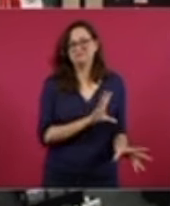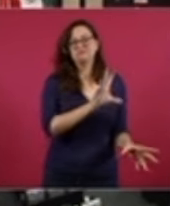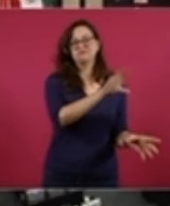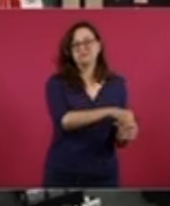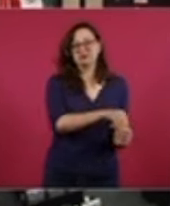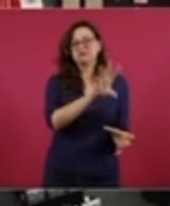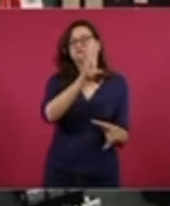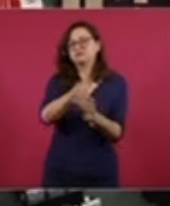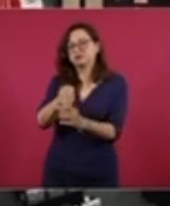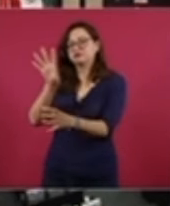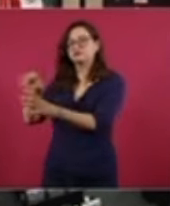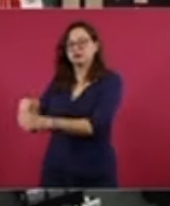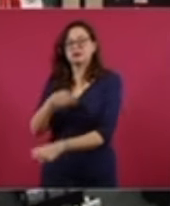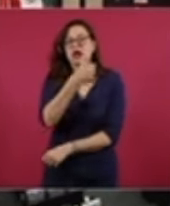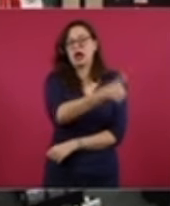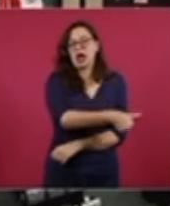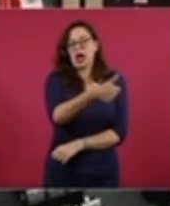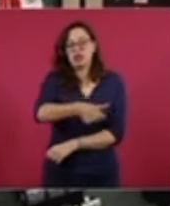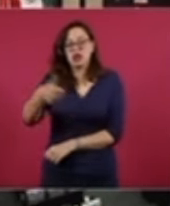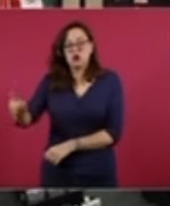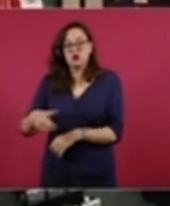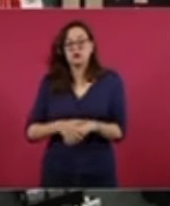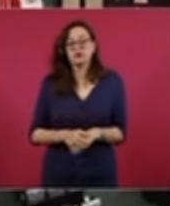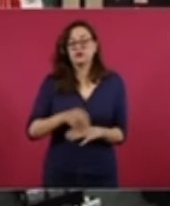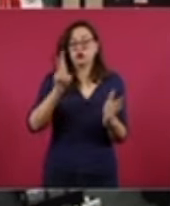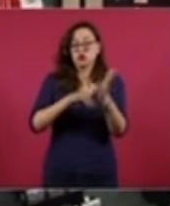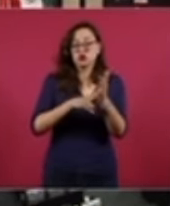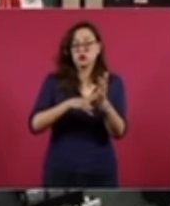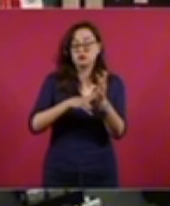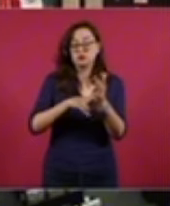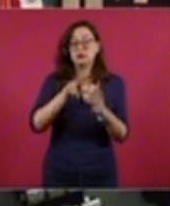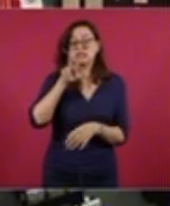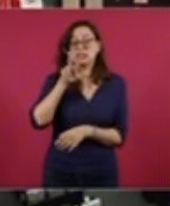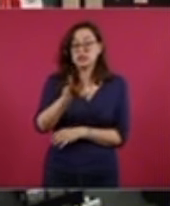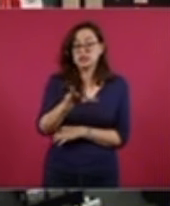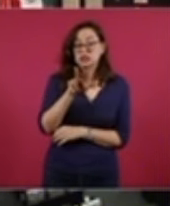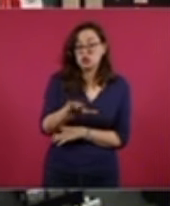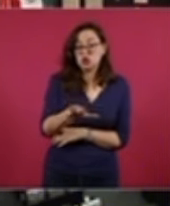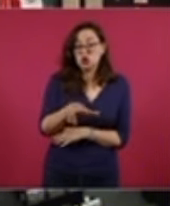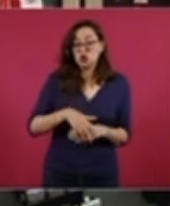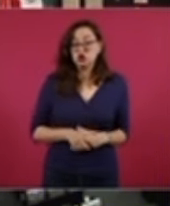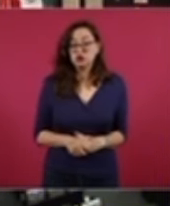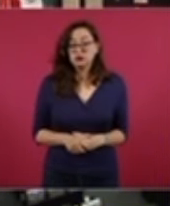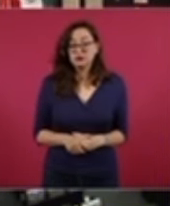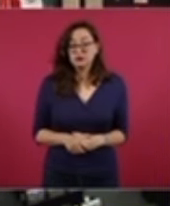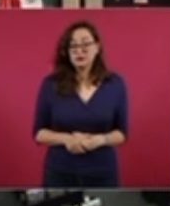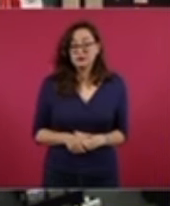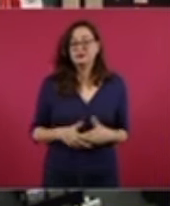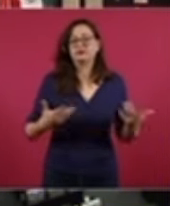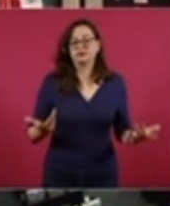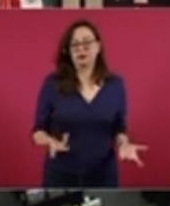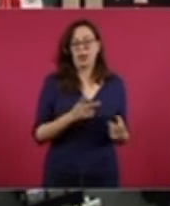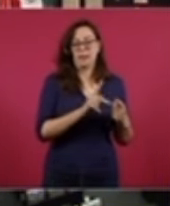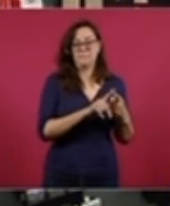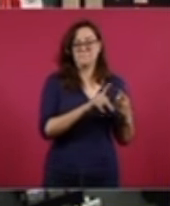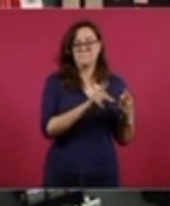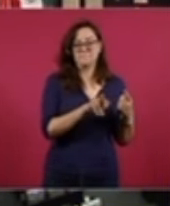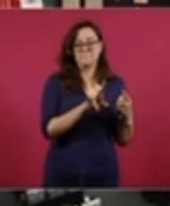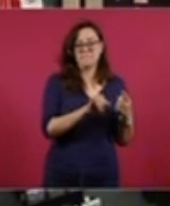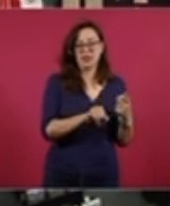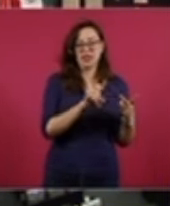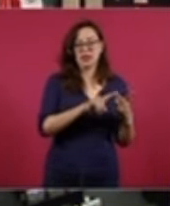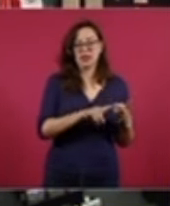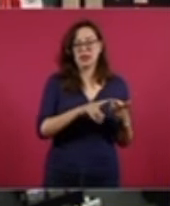En 2018, PRI-Verde y Nueva Alianza, Morena, ya como partido político, con